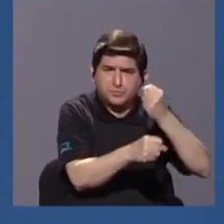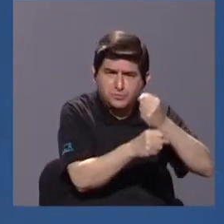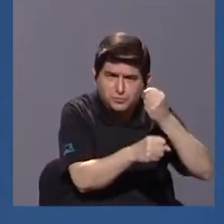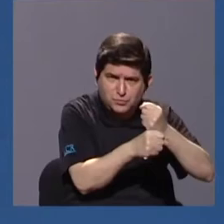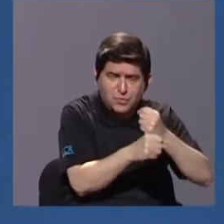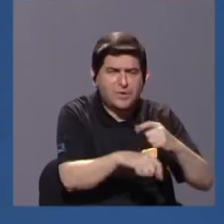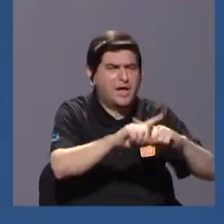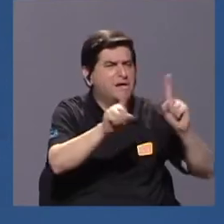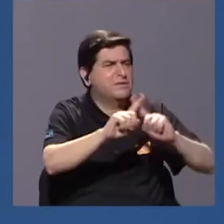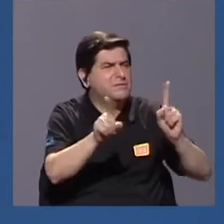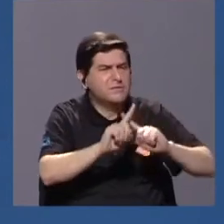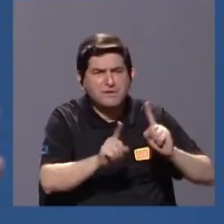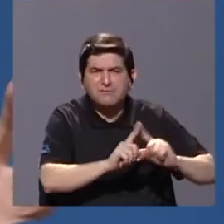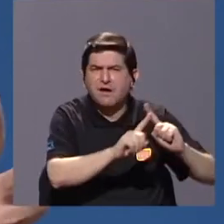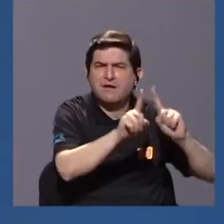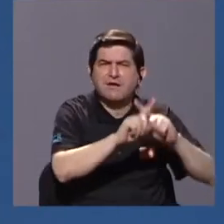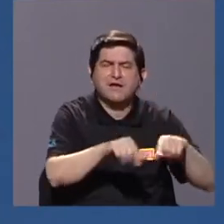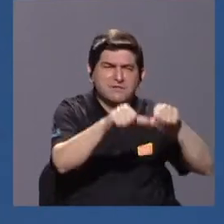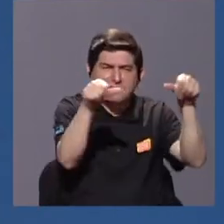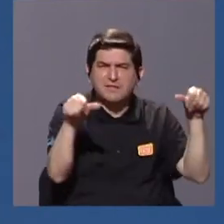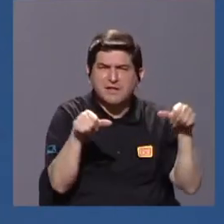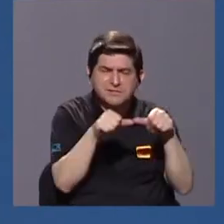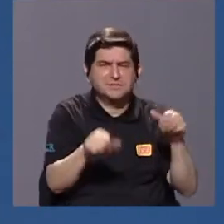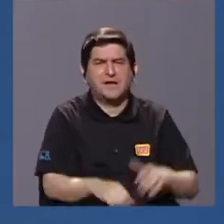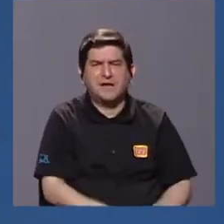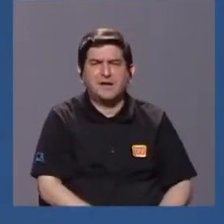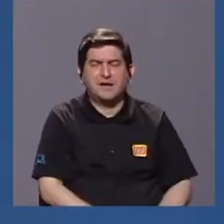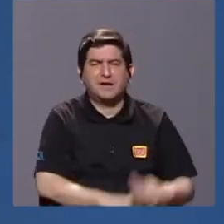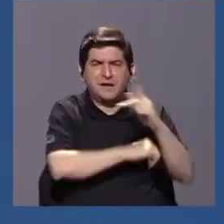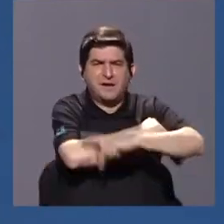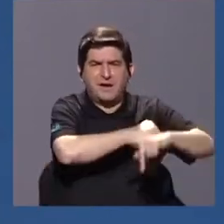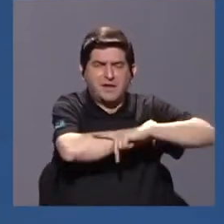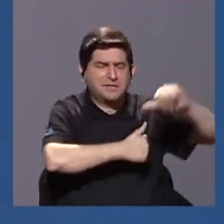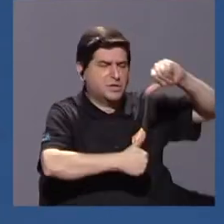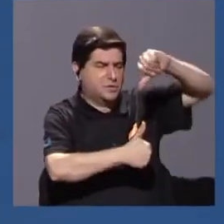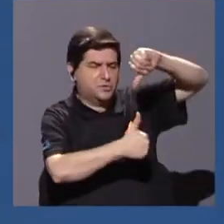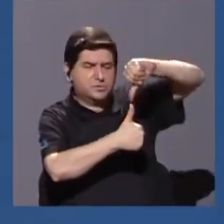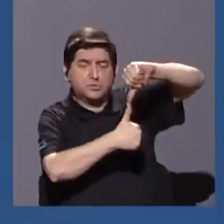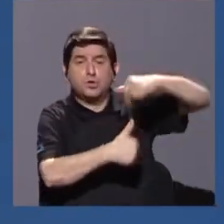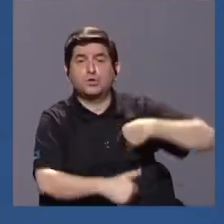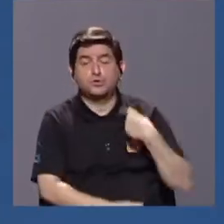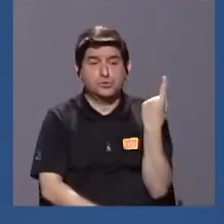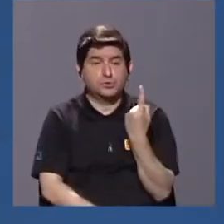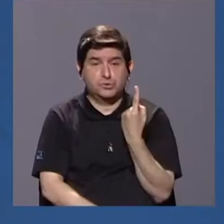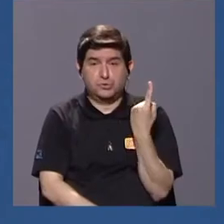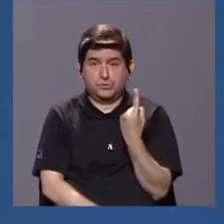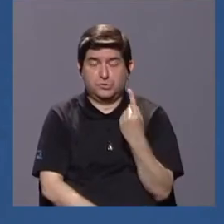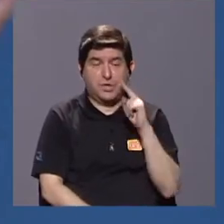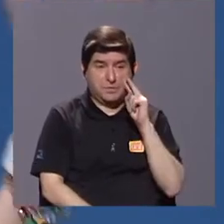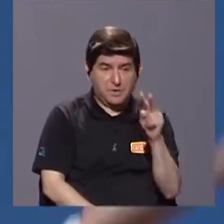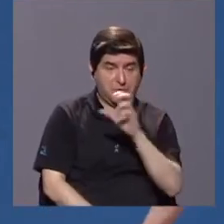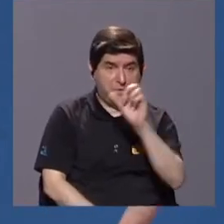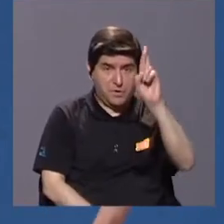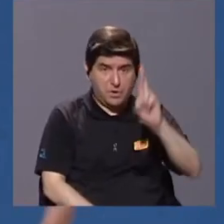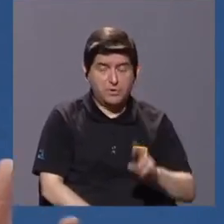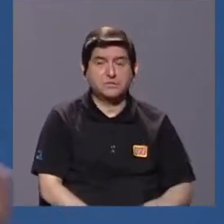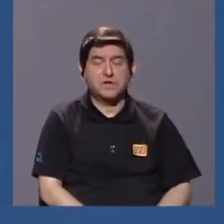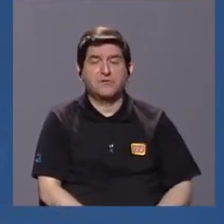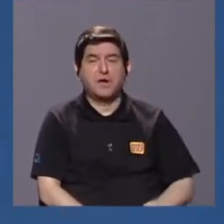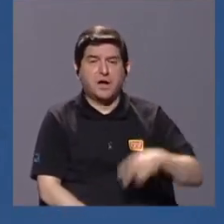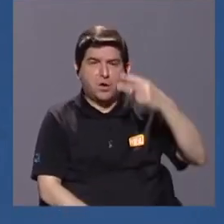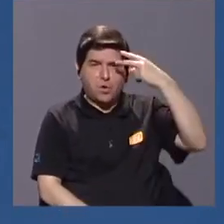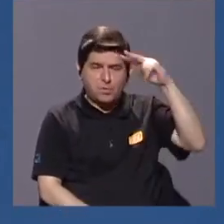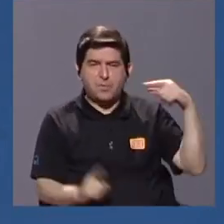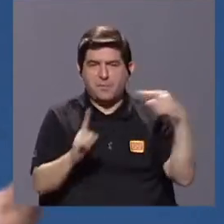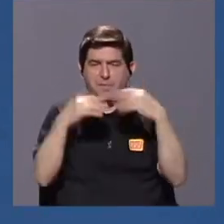diferentes áreas de los países centroamericanos. Yo siempre veo a Costa Rica como Mesoamérica, no